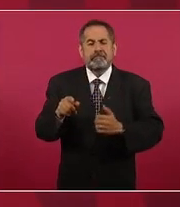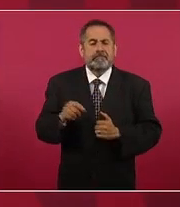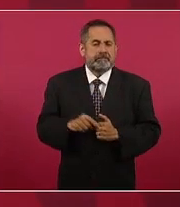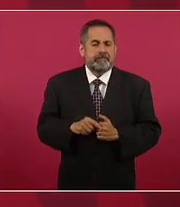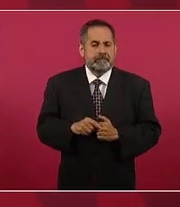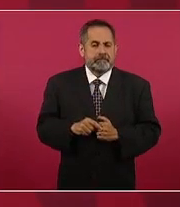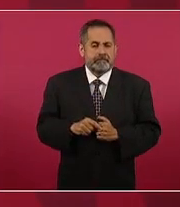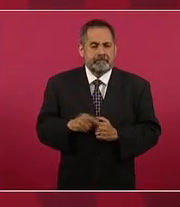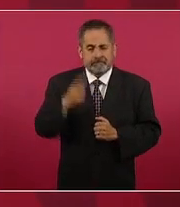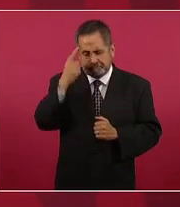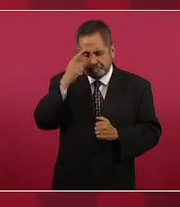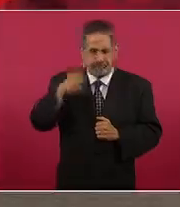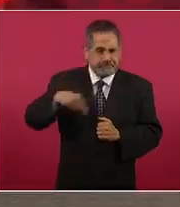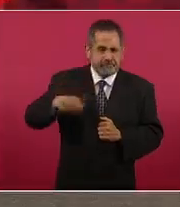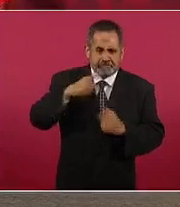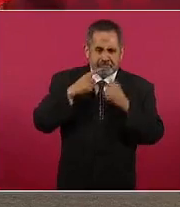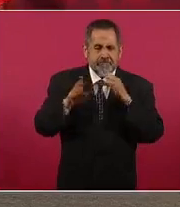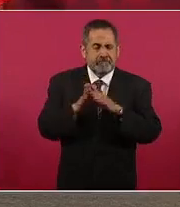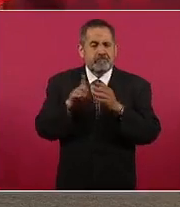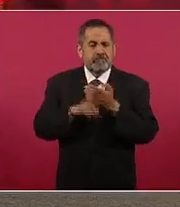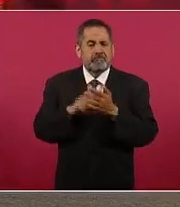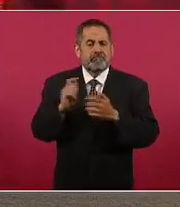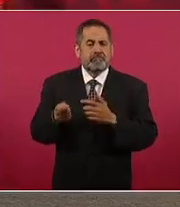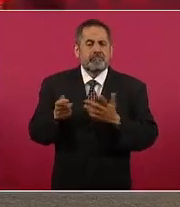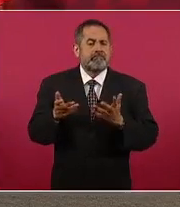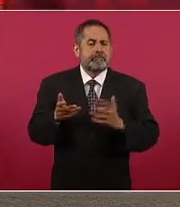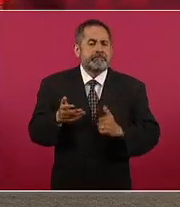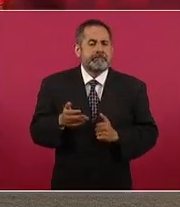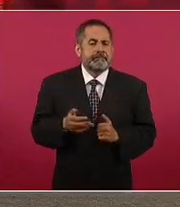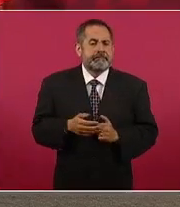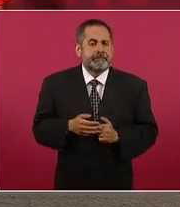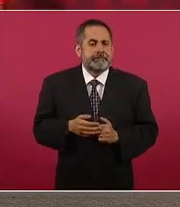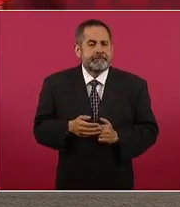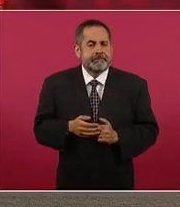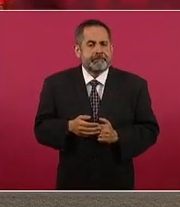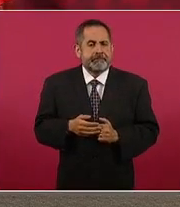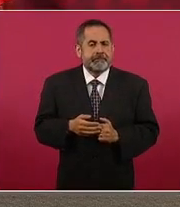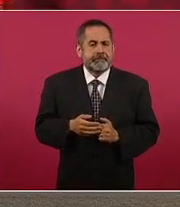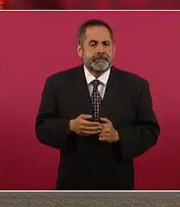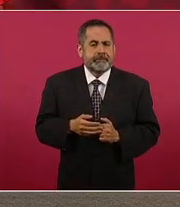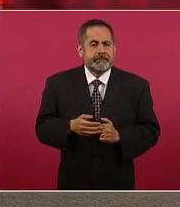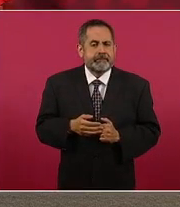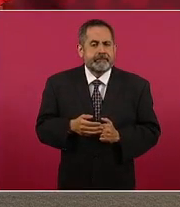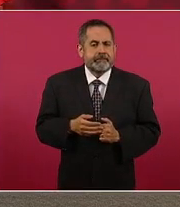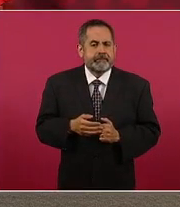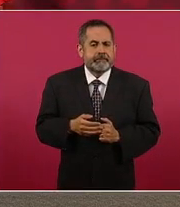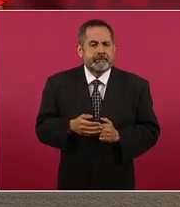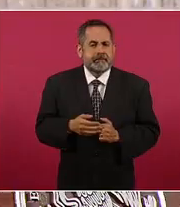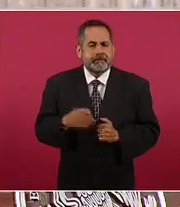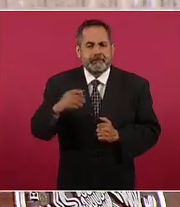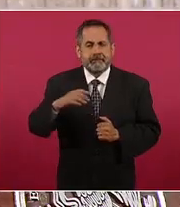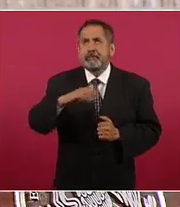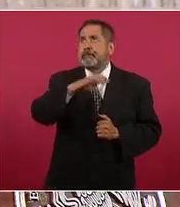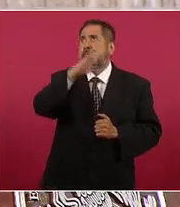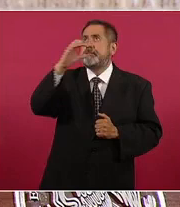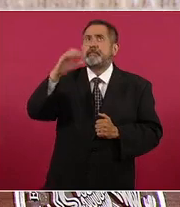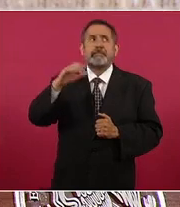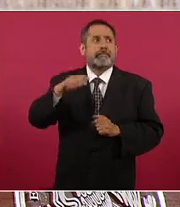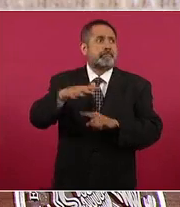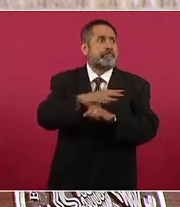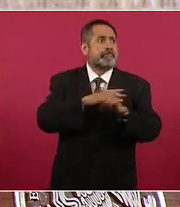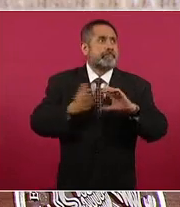enfrentar todos los efectos del cambio climático